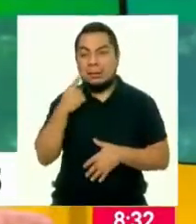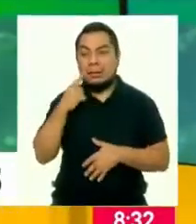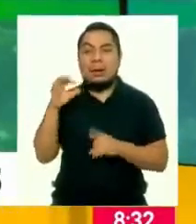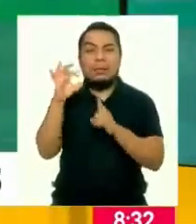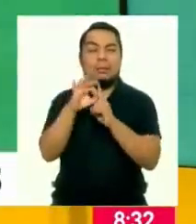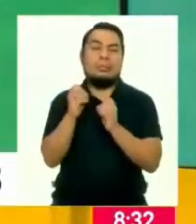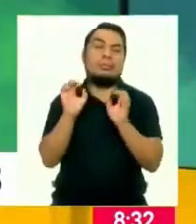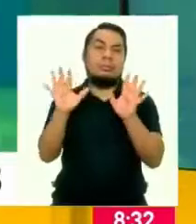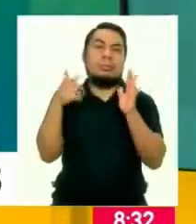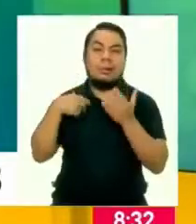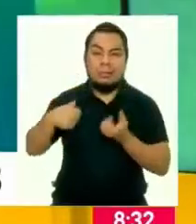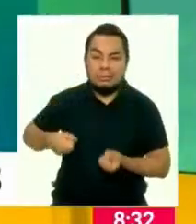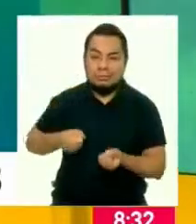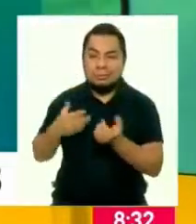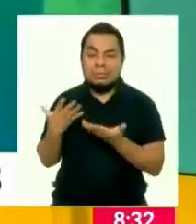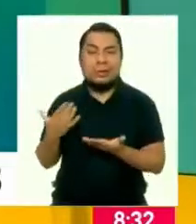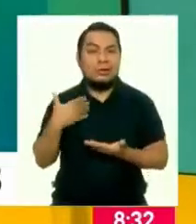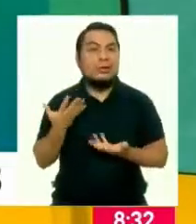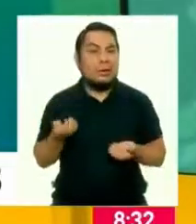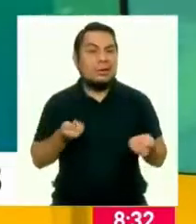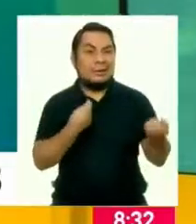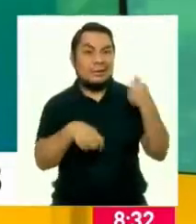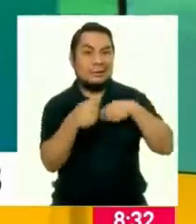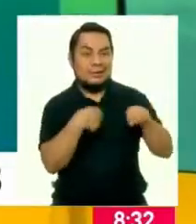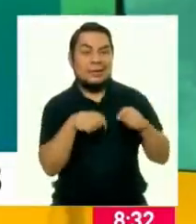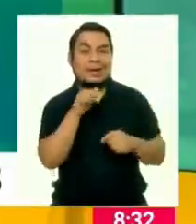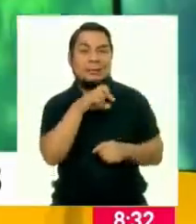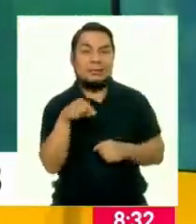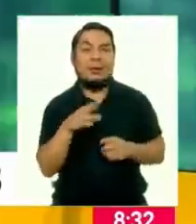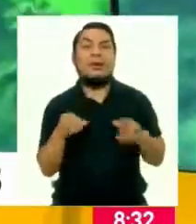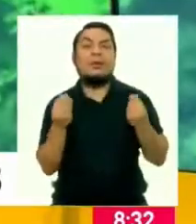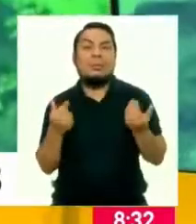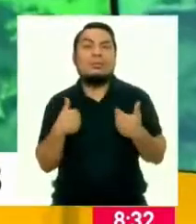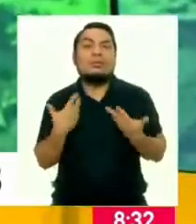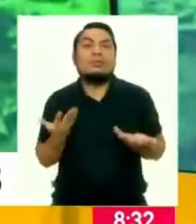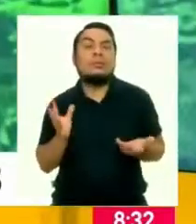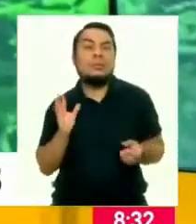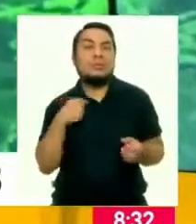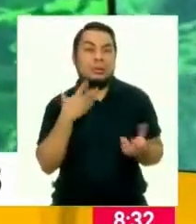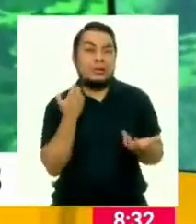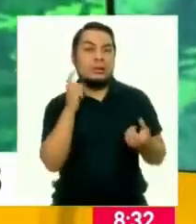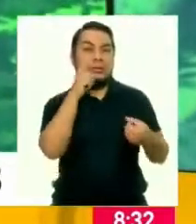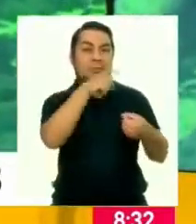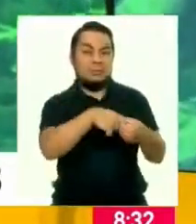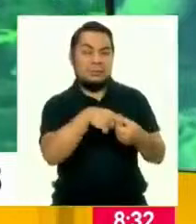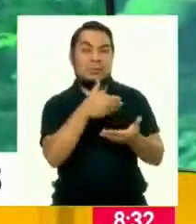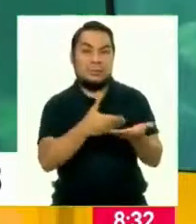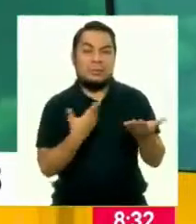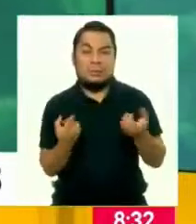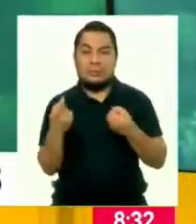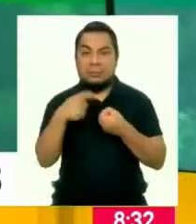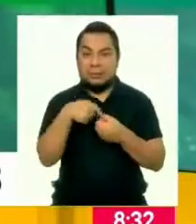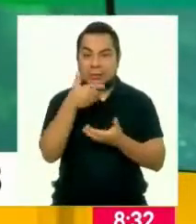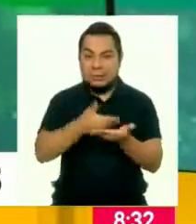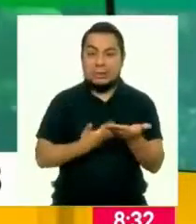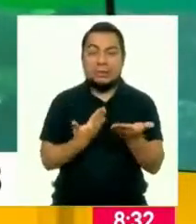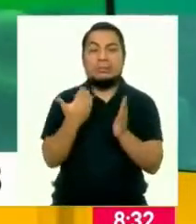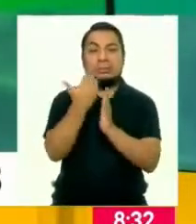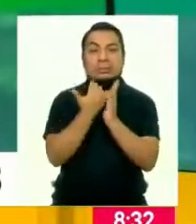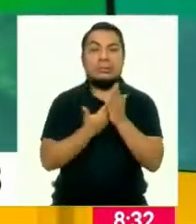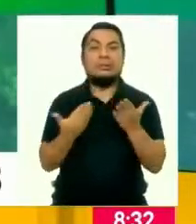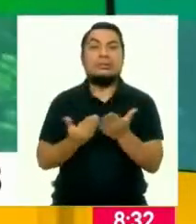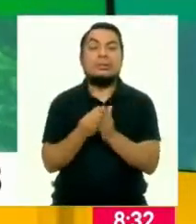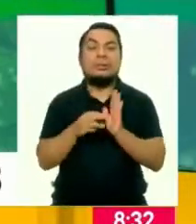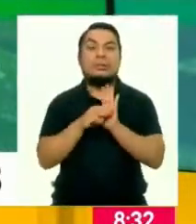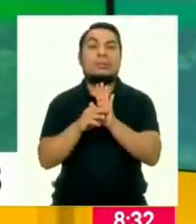maravillosos y quisiera ponerlos a disposición también a través de este aplicativo. ¿Cuál es el mecanismo que tendría que hacer para participar de este nuevo